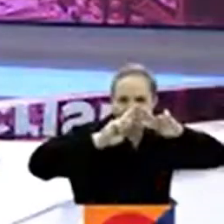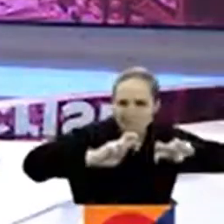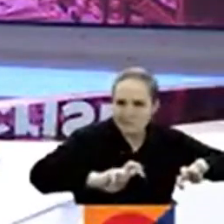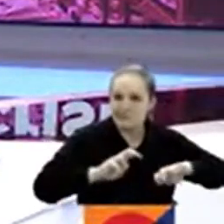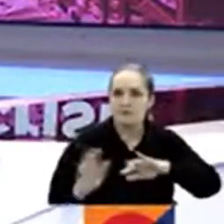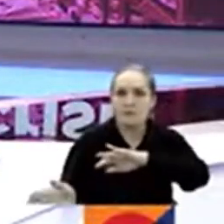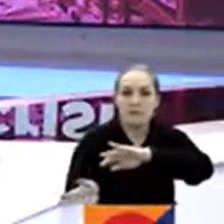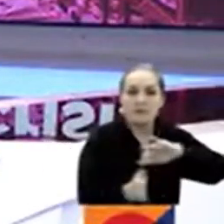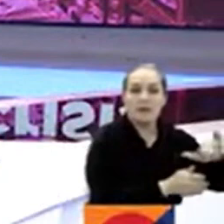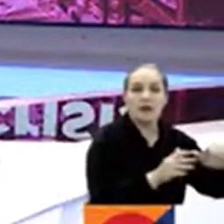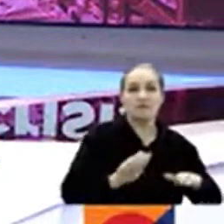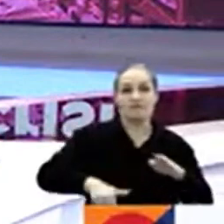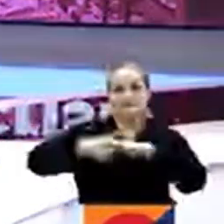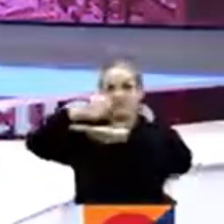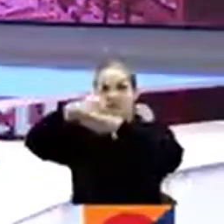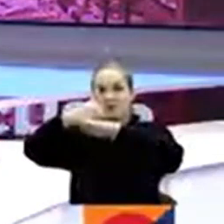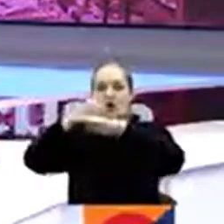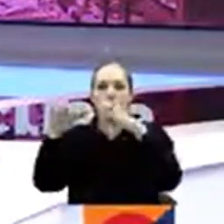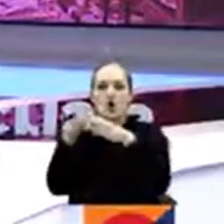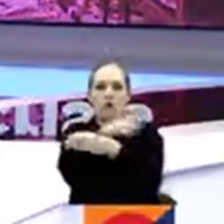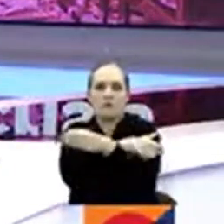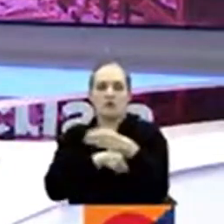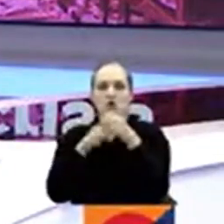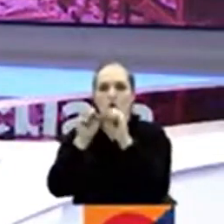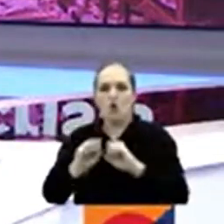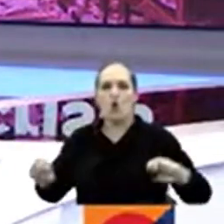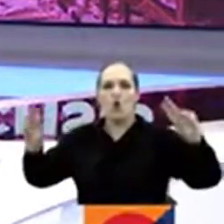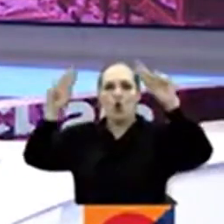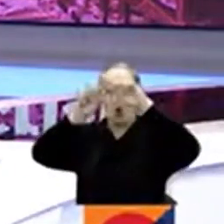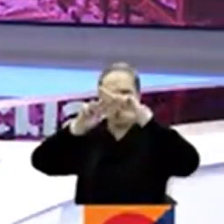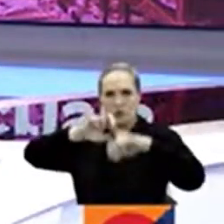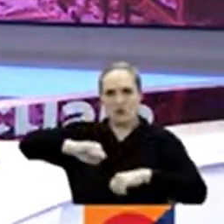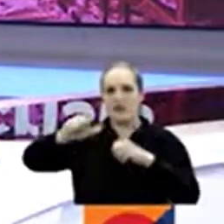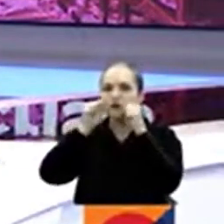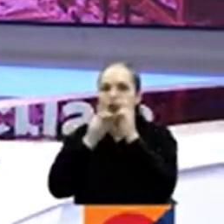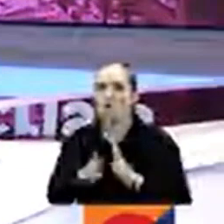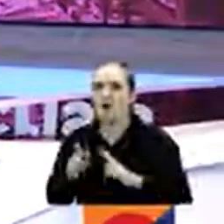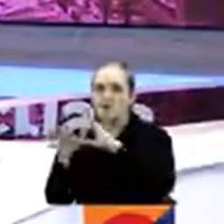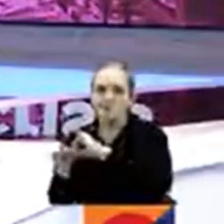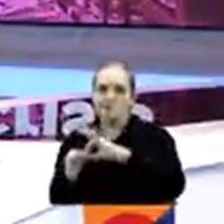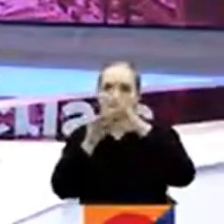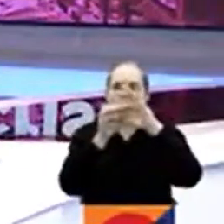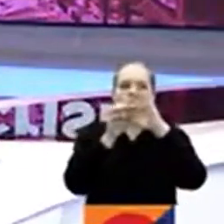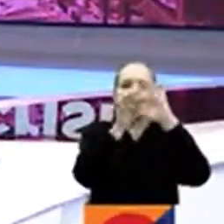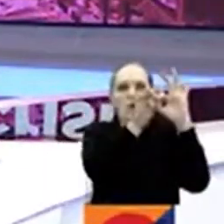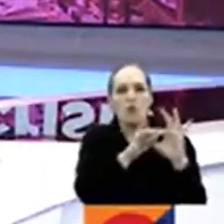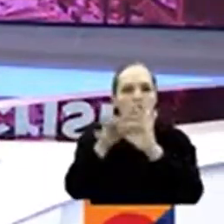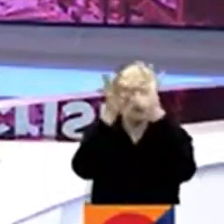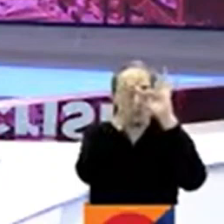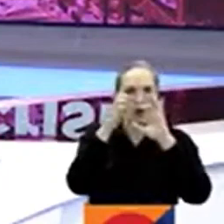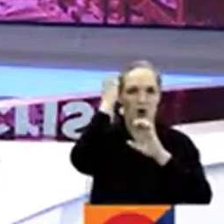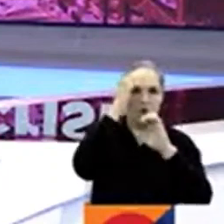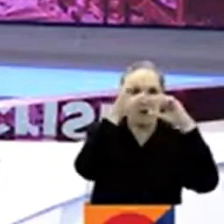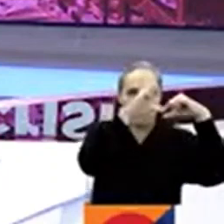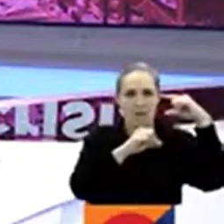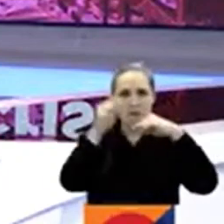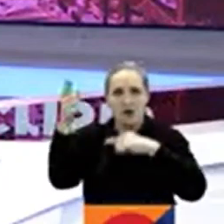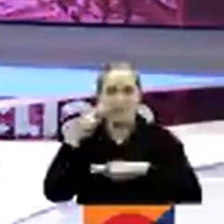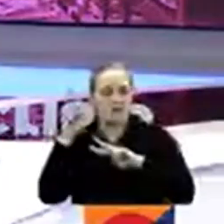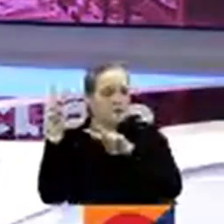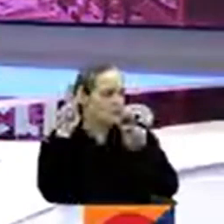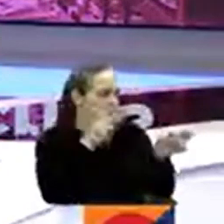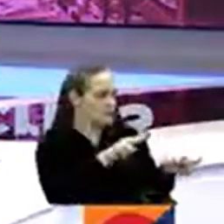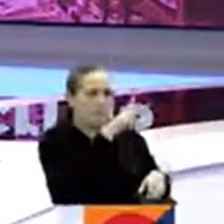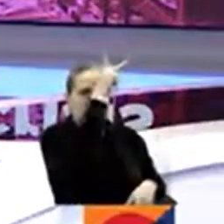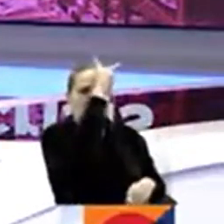El alto comisionado de Naciones Unidas para los Derechos Humanos y la Unión Europea lamentaron el número de muertes en Perú. En medio de las